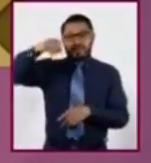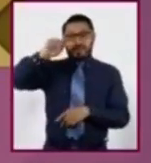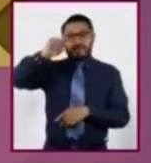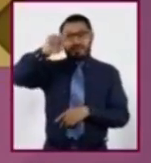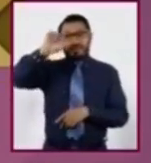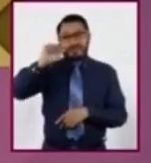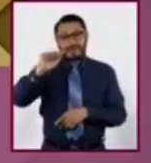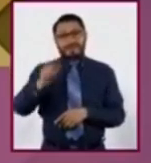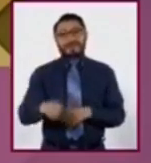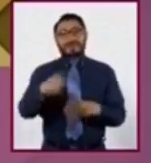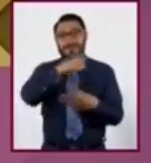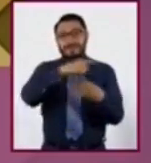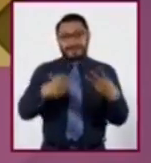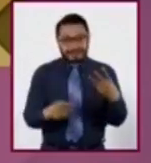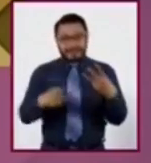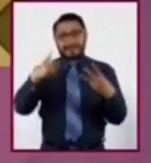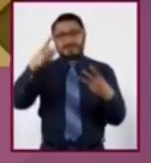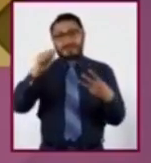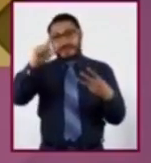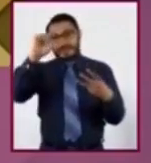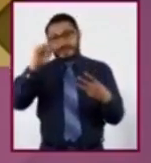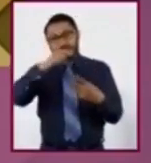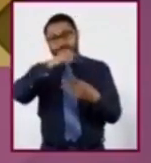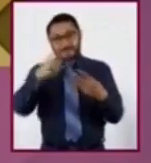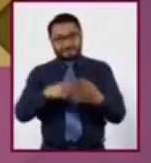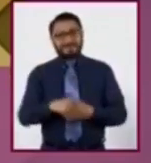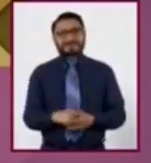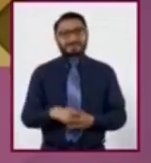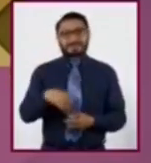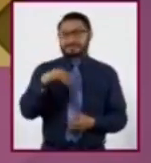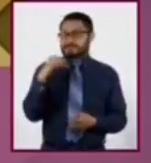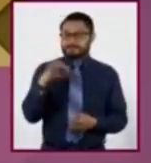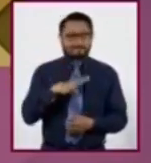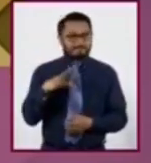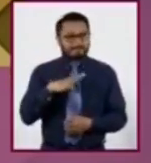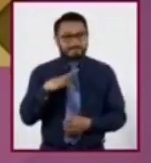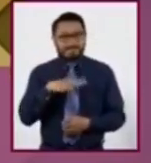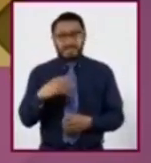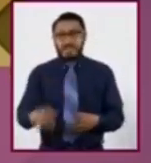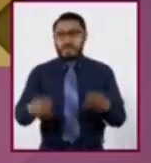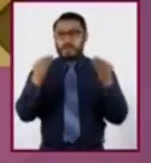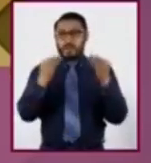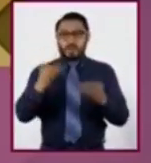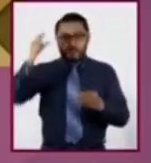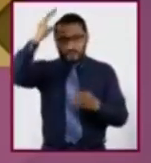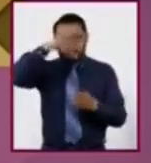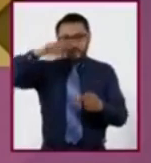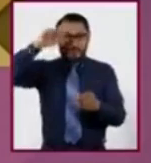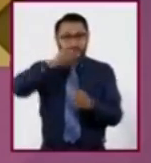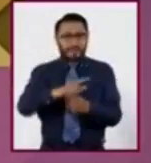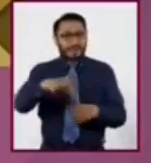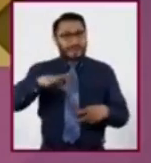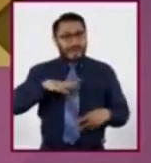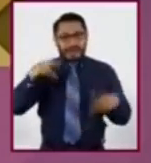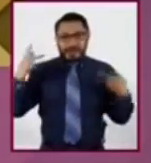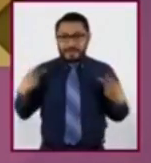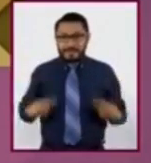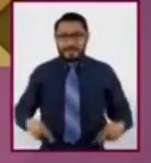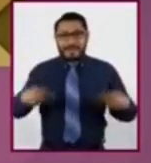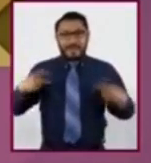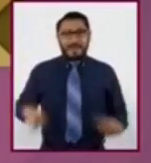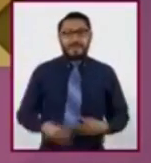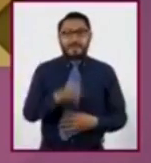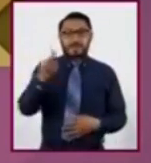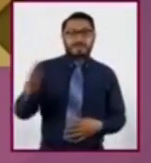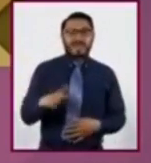Trespalos y Chautengo. Además de toda esa riqueza natural, Guerrero es también rico en cultura. La población guerrerense es de un